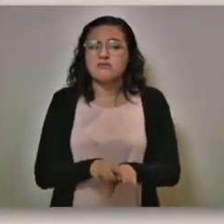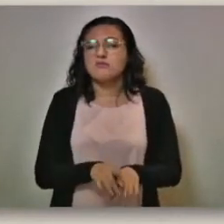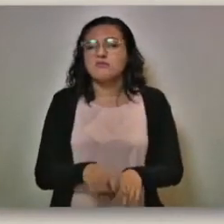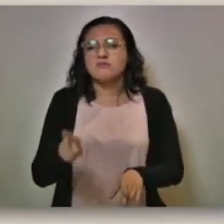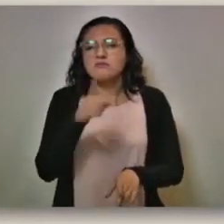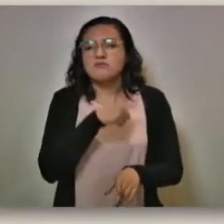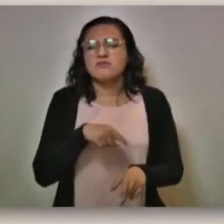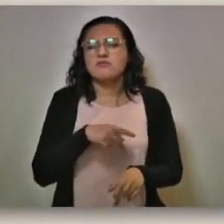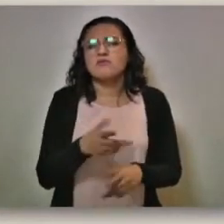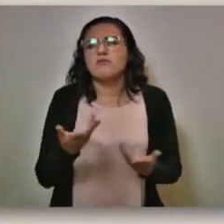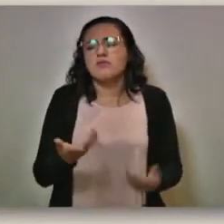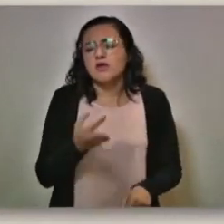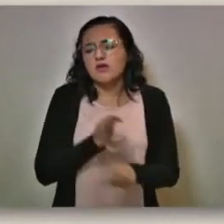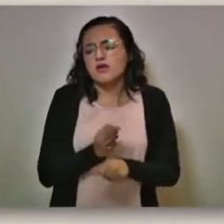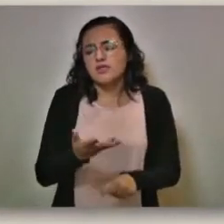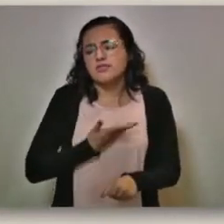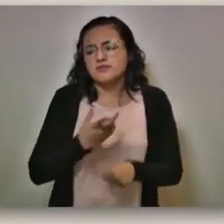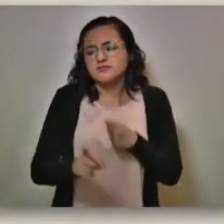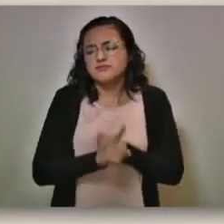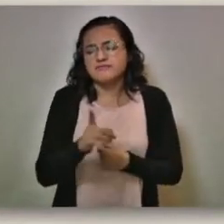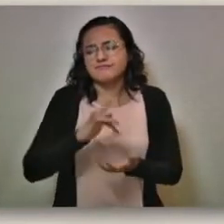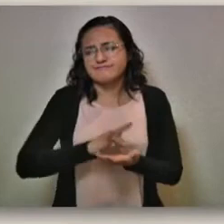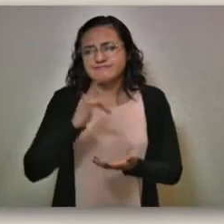de contagio en este momento? Gracias. Buen día.